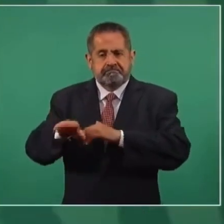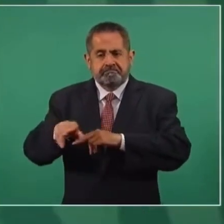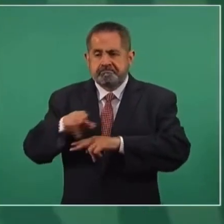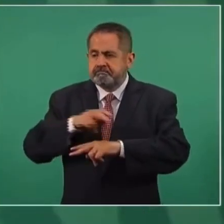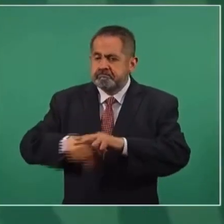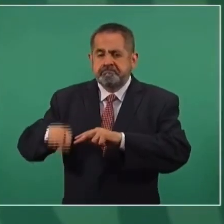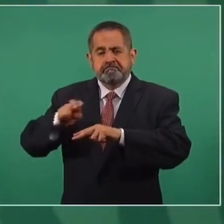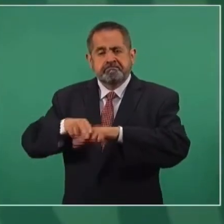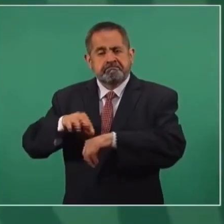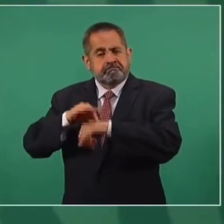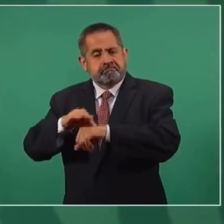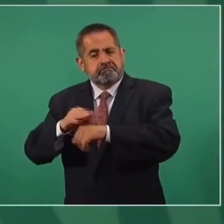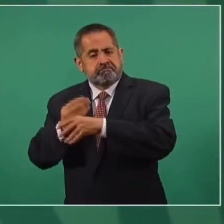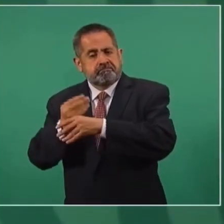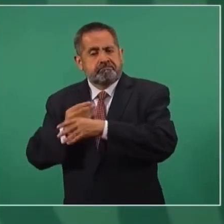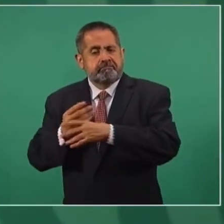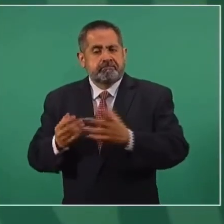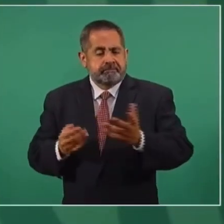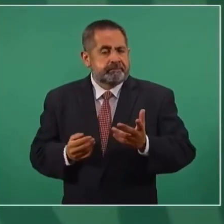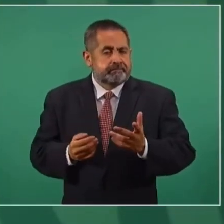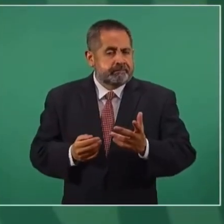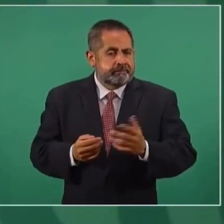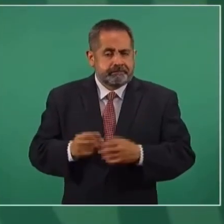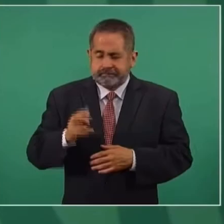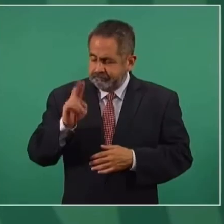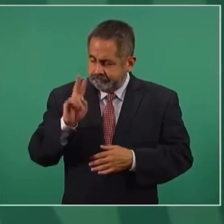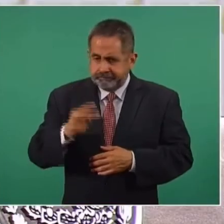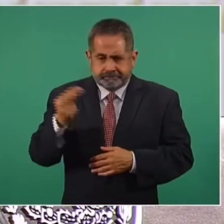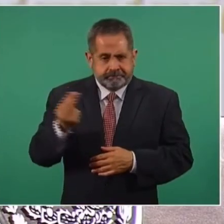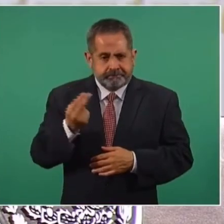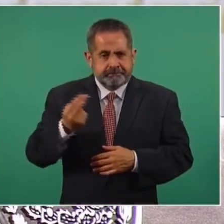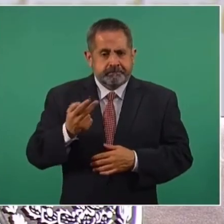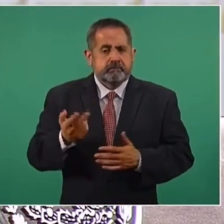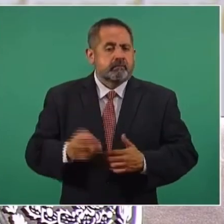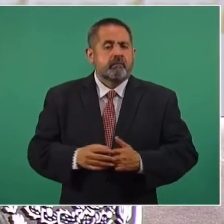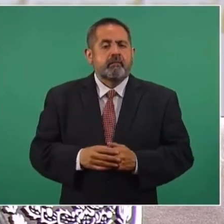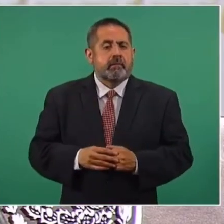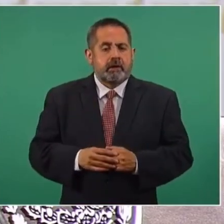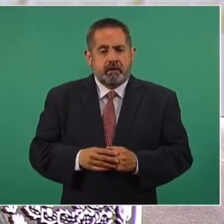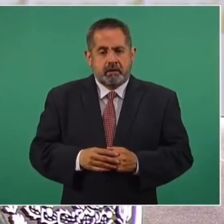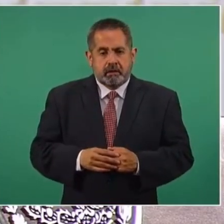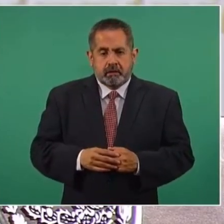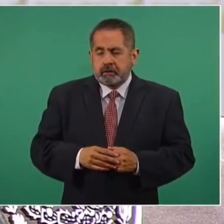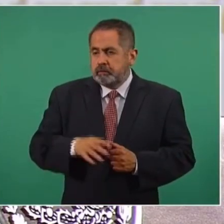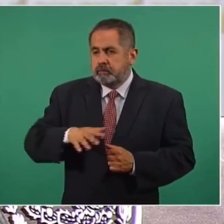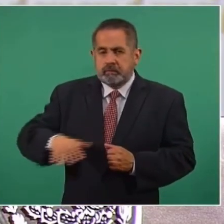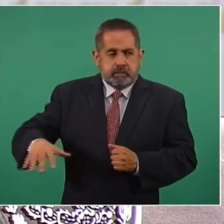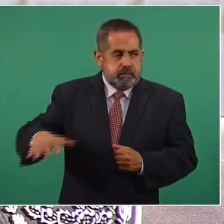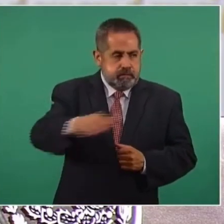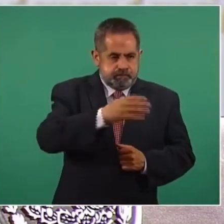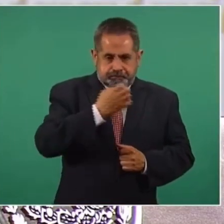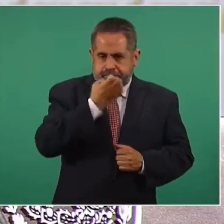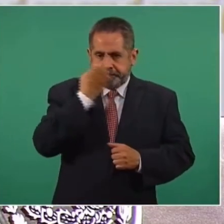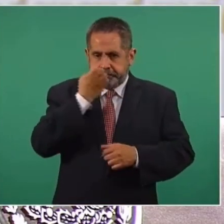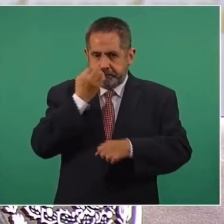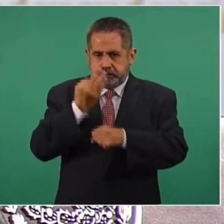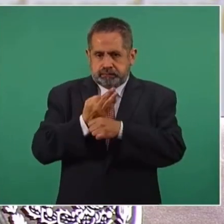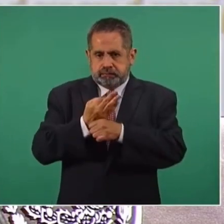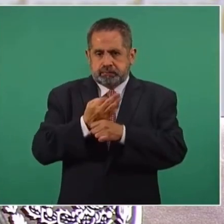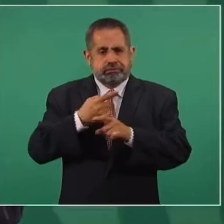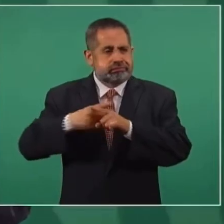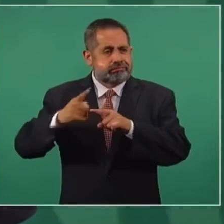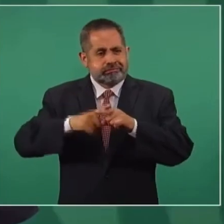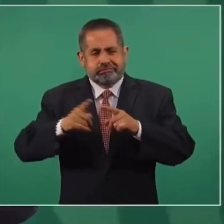todos los estudiantes de todos los